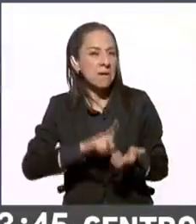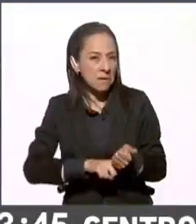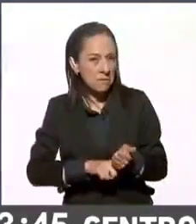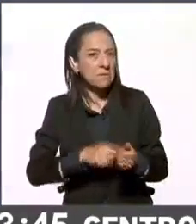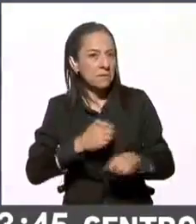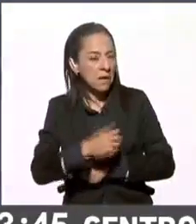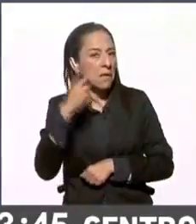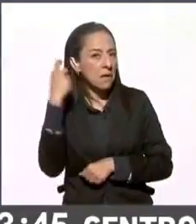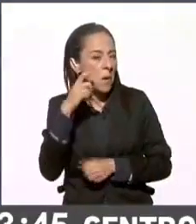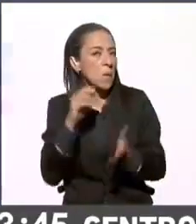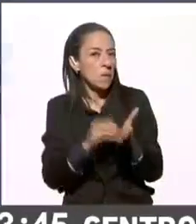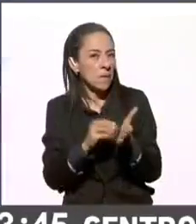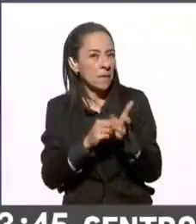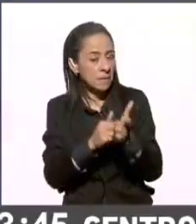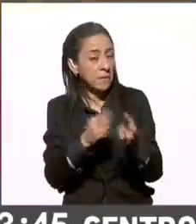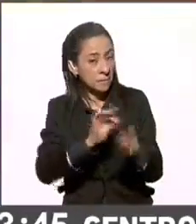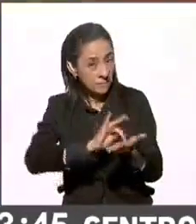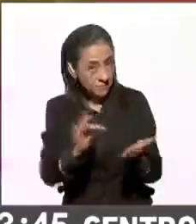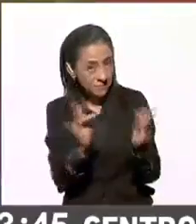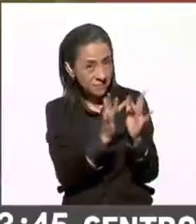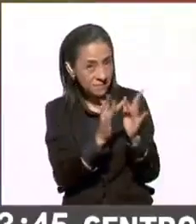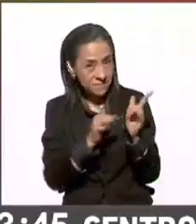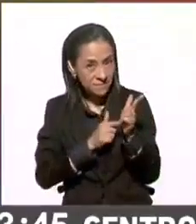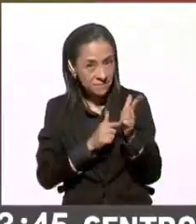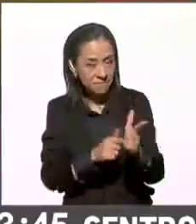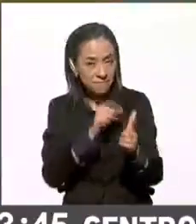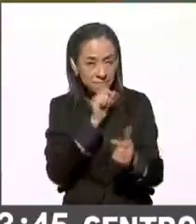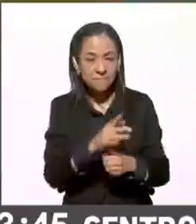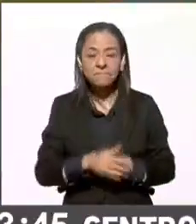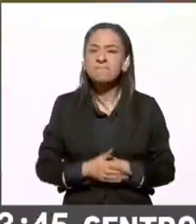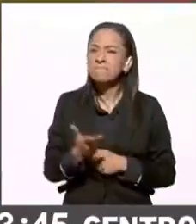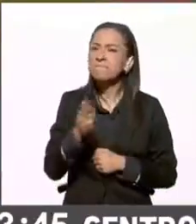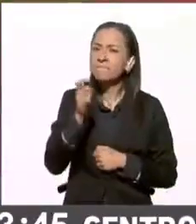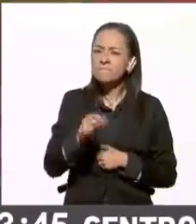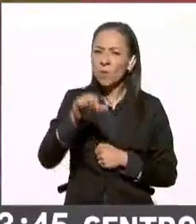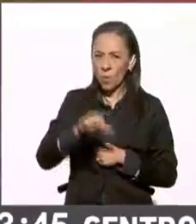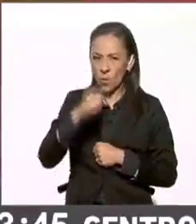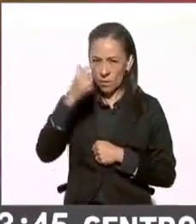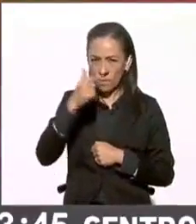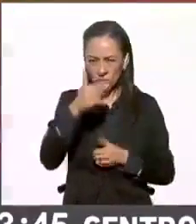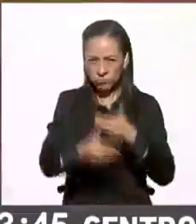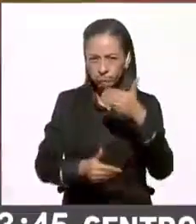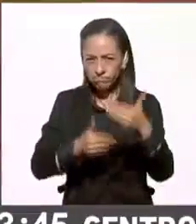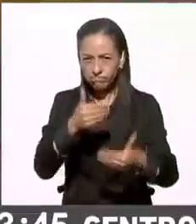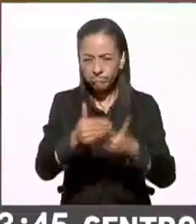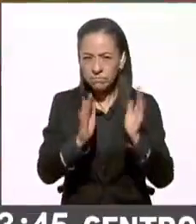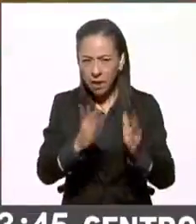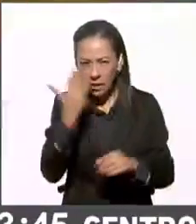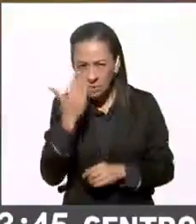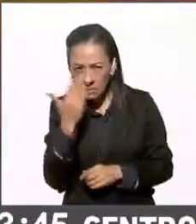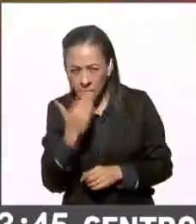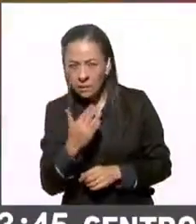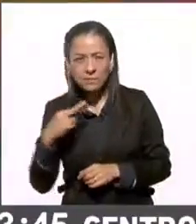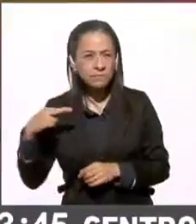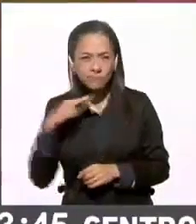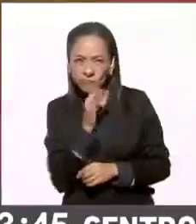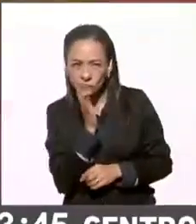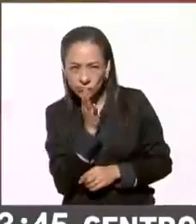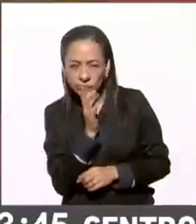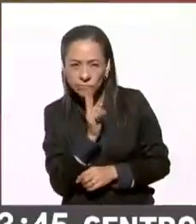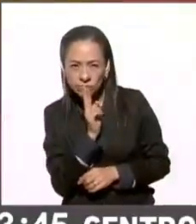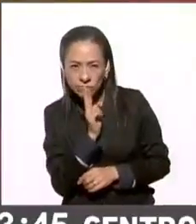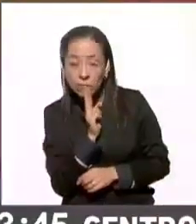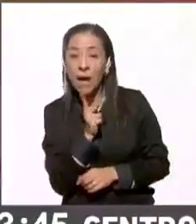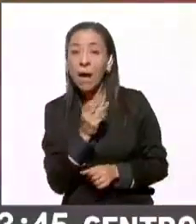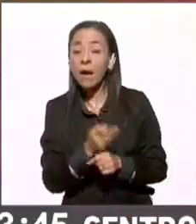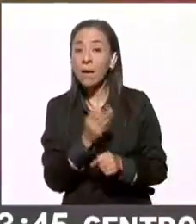Seguimos en esta transmisión. Y conforme avanza esta noche y se conocen los primeros resultados preliminares, hay información nueva